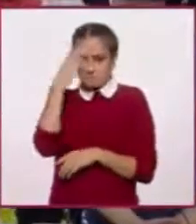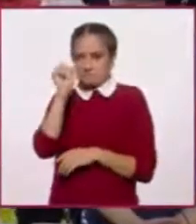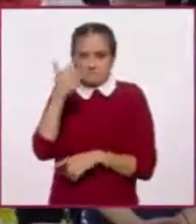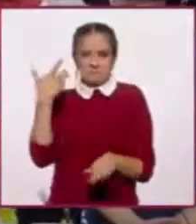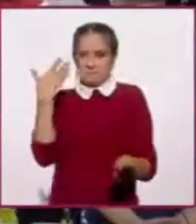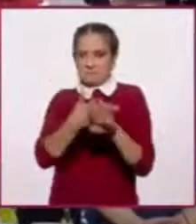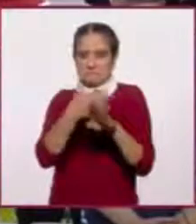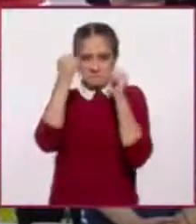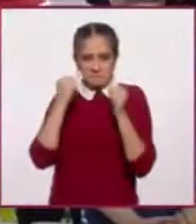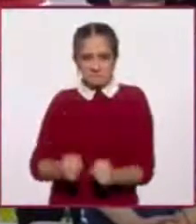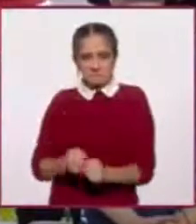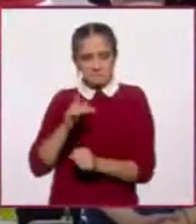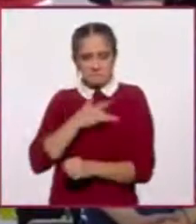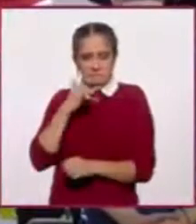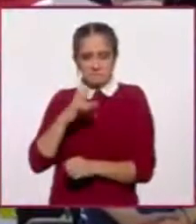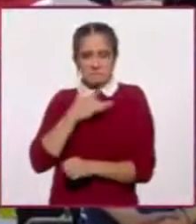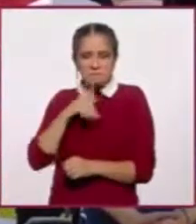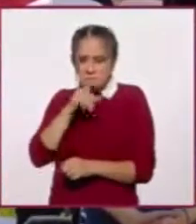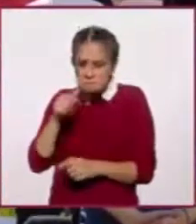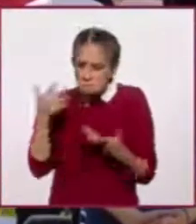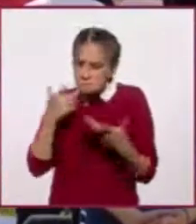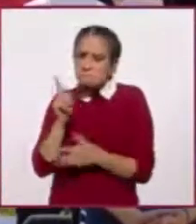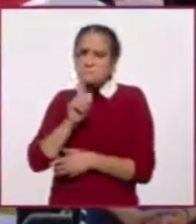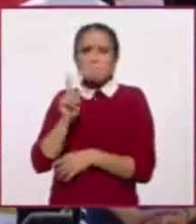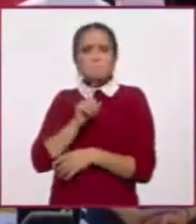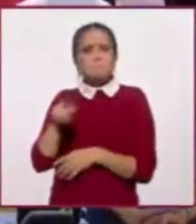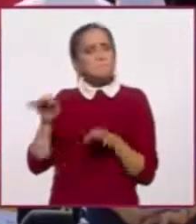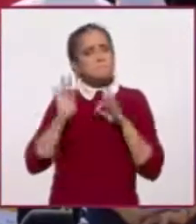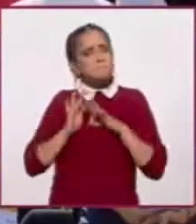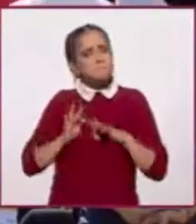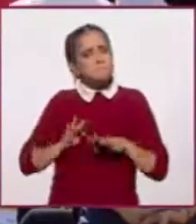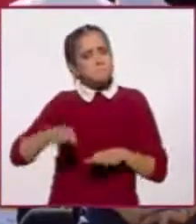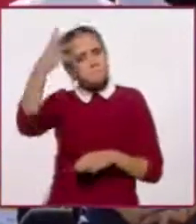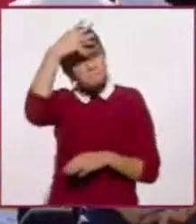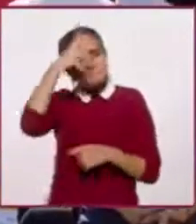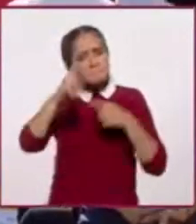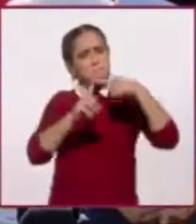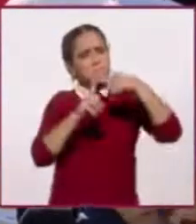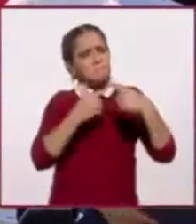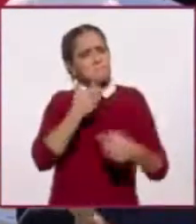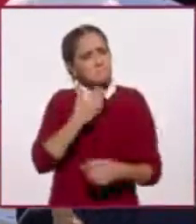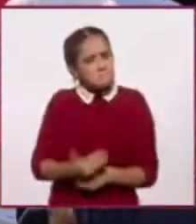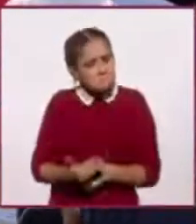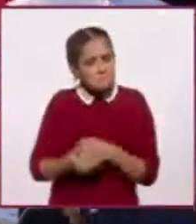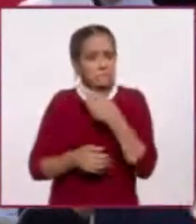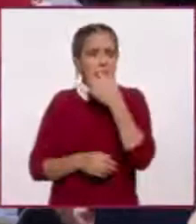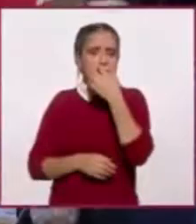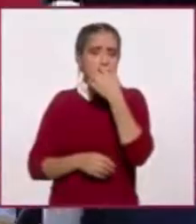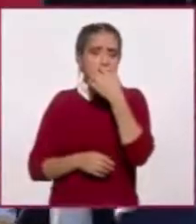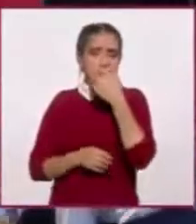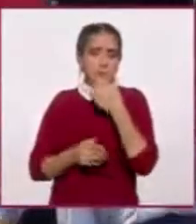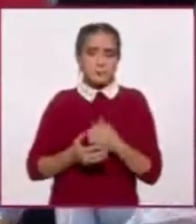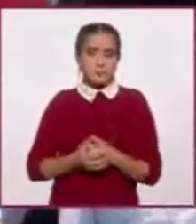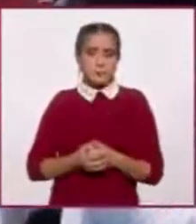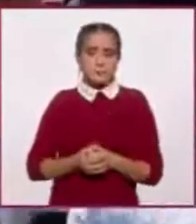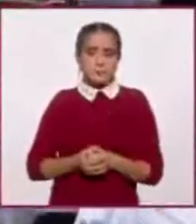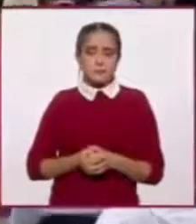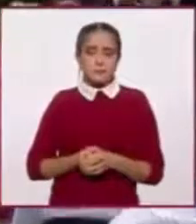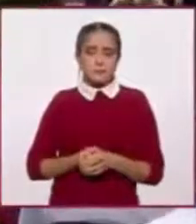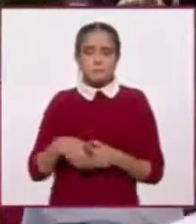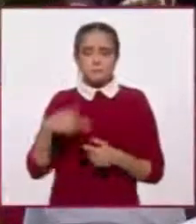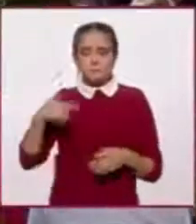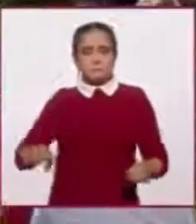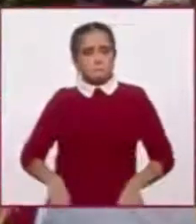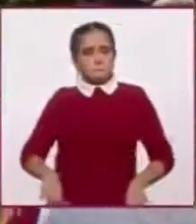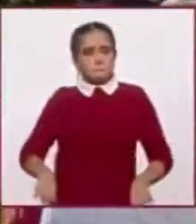por lo menos el día de ayer podemos decir que el saldo fue más que positivo, por lo menos en lo que se refiere a las, a las, a las formas, ¿No?